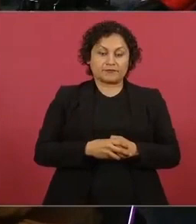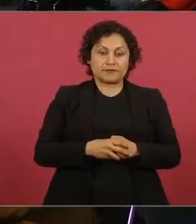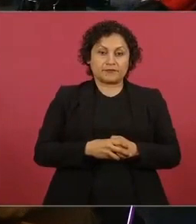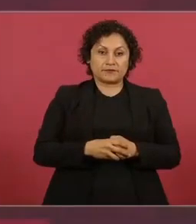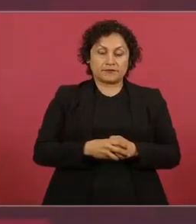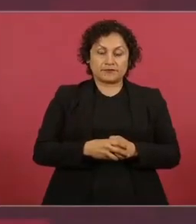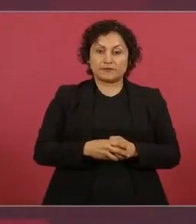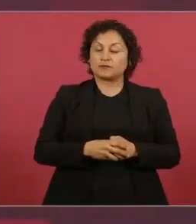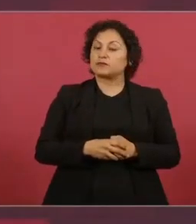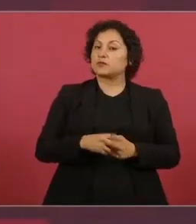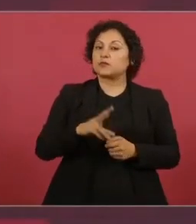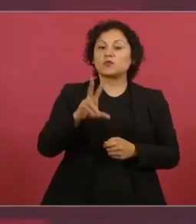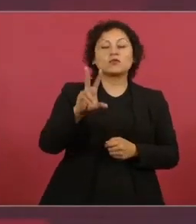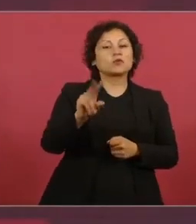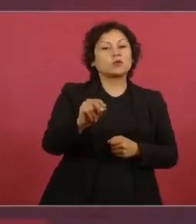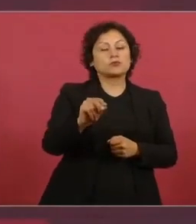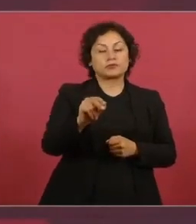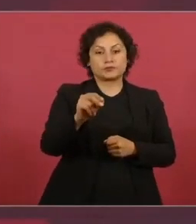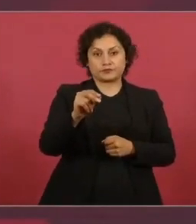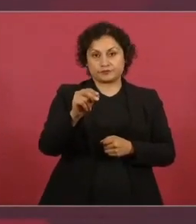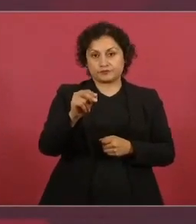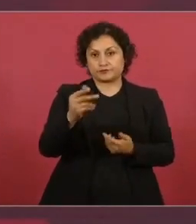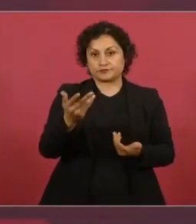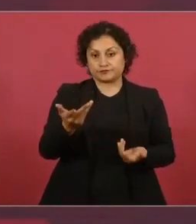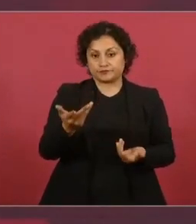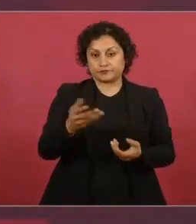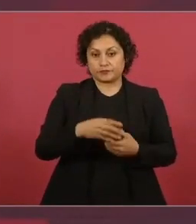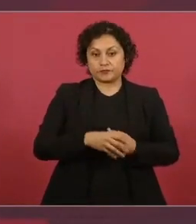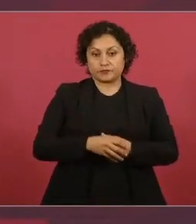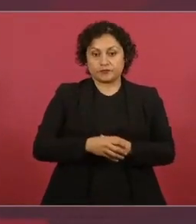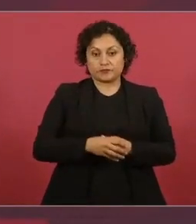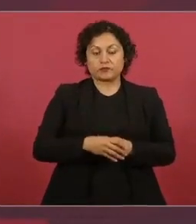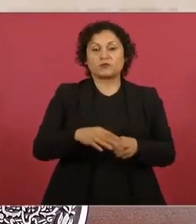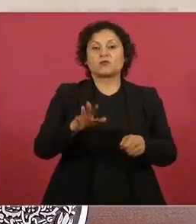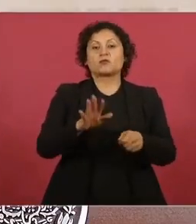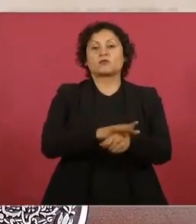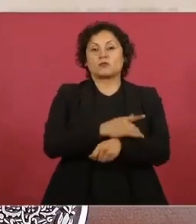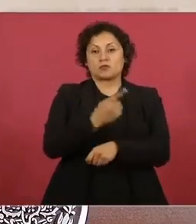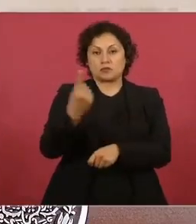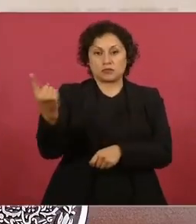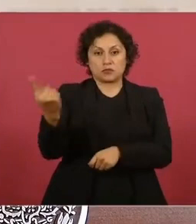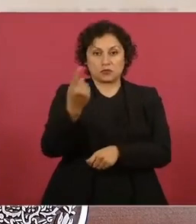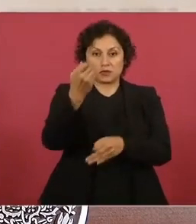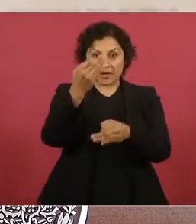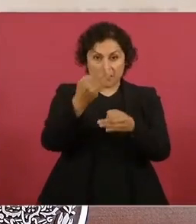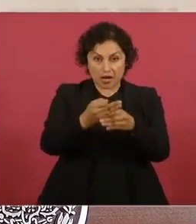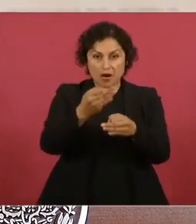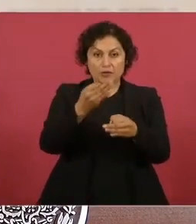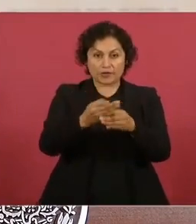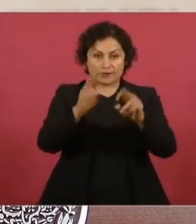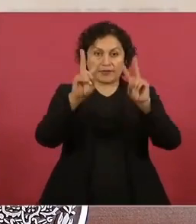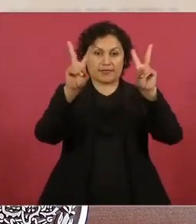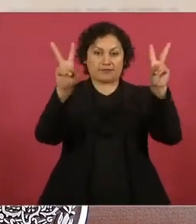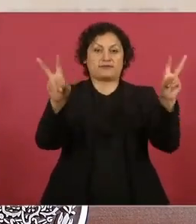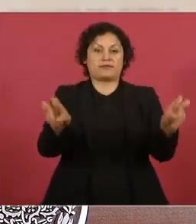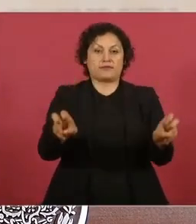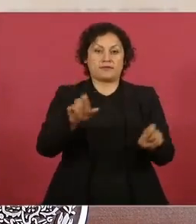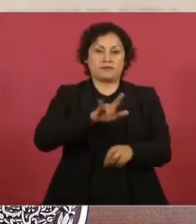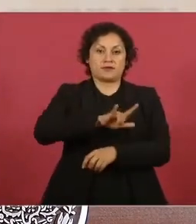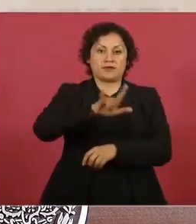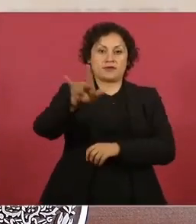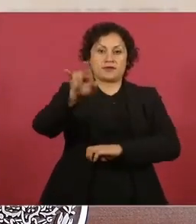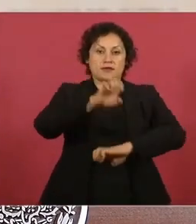no porque estamos arreglando lo de mexicana ya va a volar mexicana